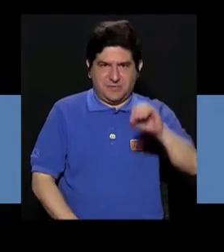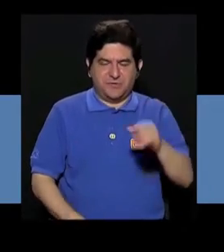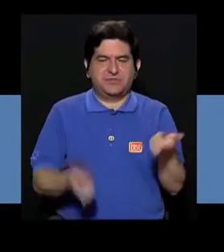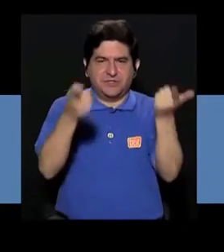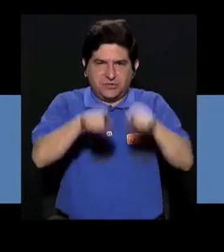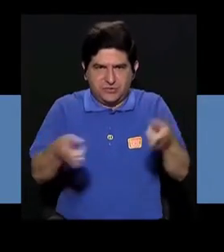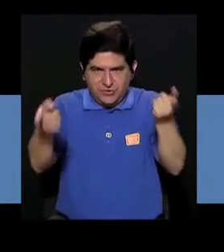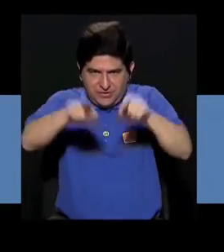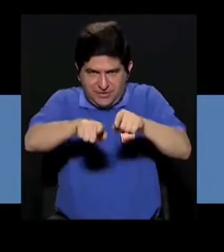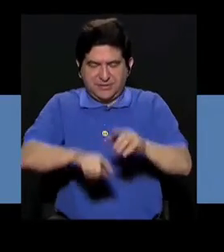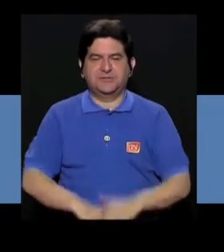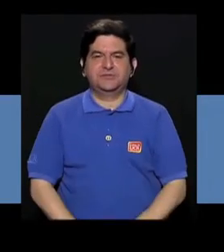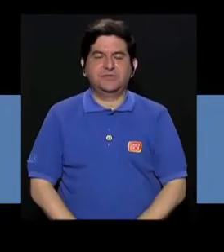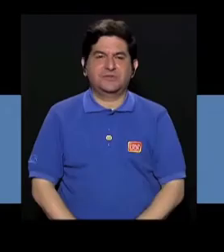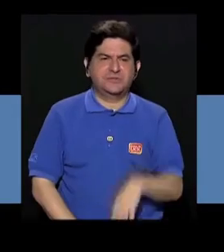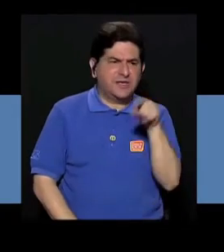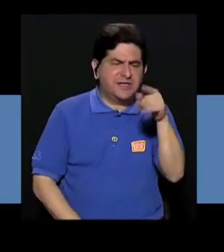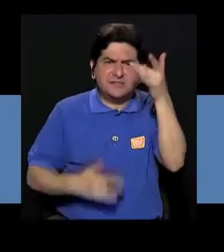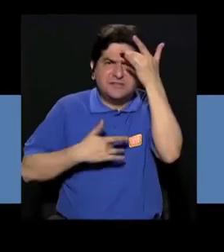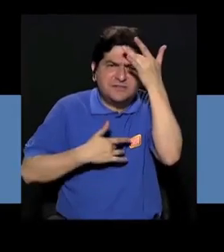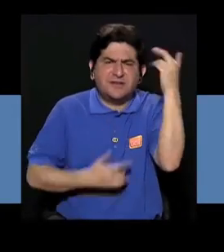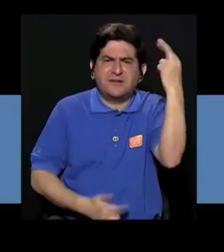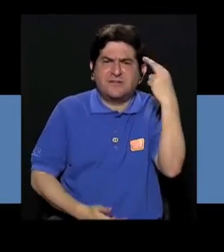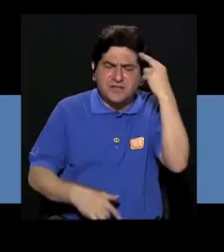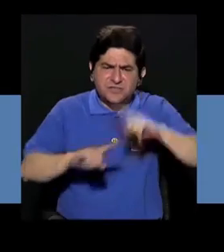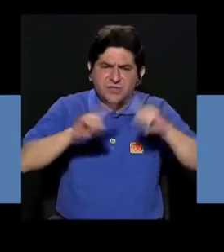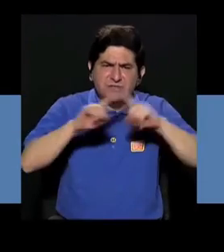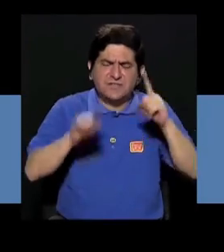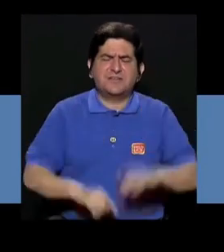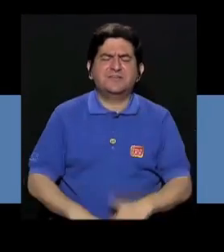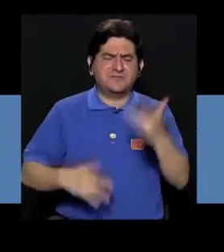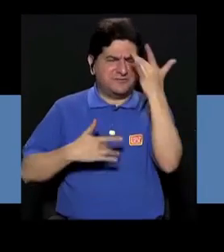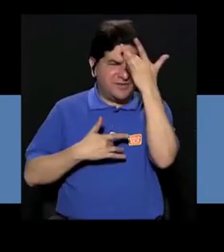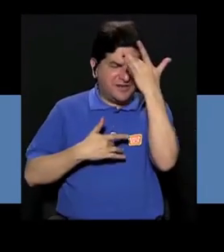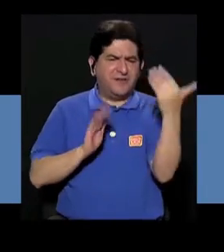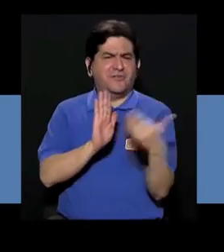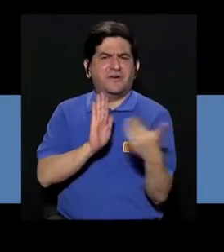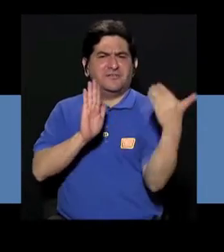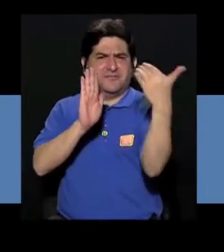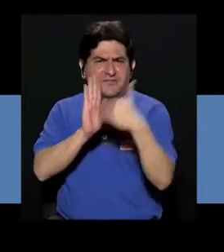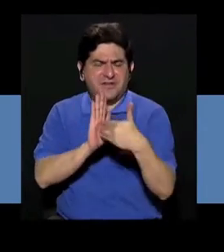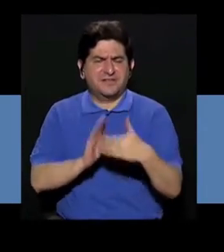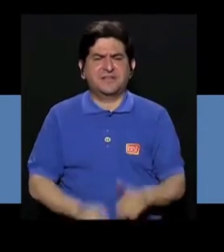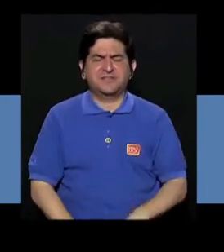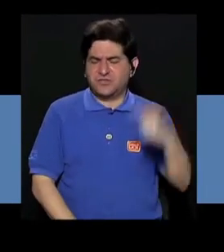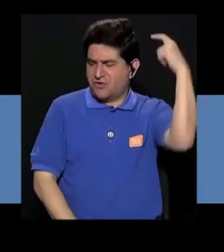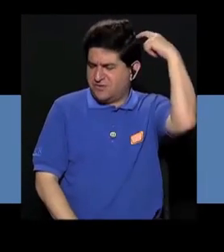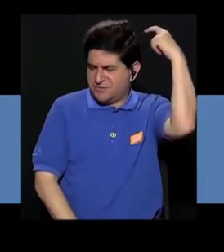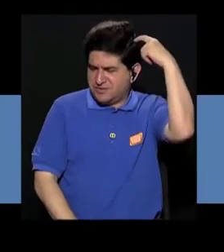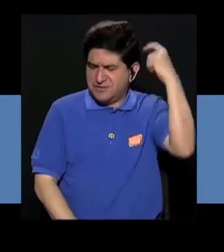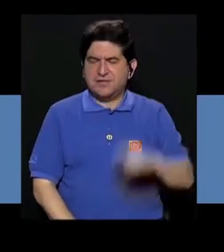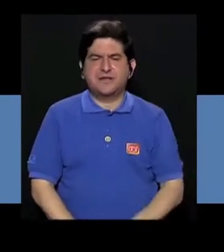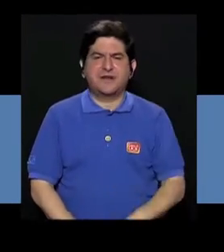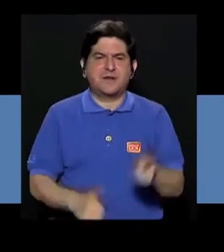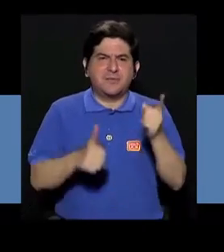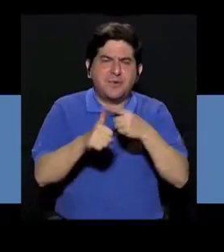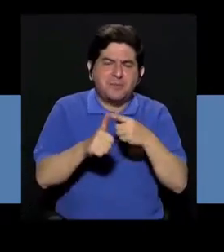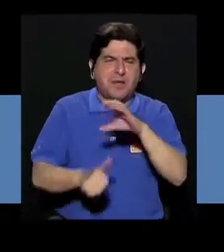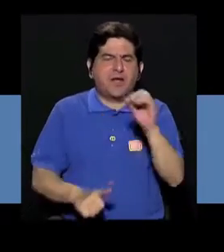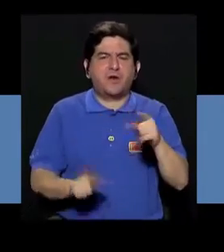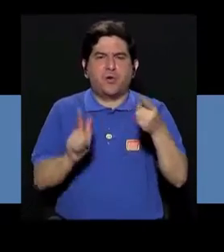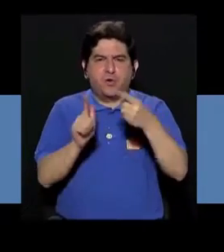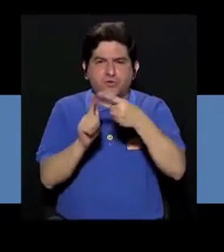70% de los casos. La demencia es causada por diversas enfermedades y lesiones que afectan el cerebro de forma